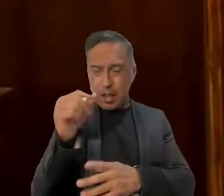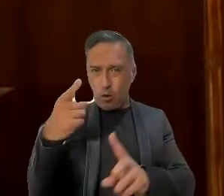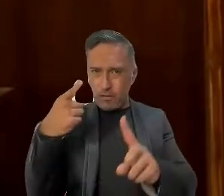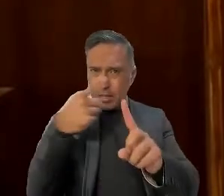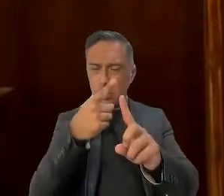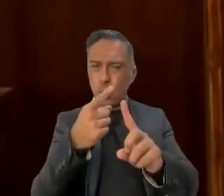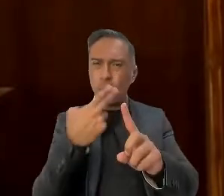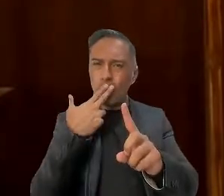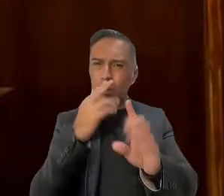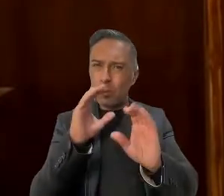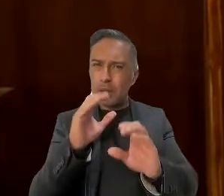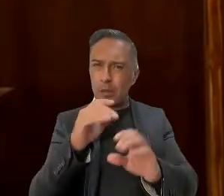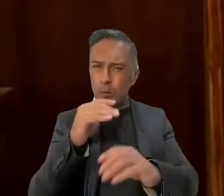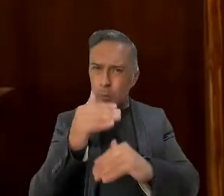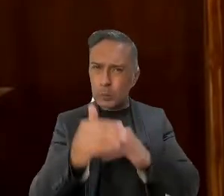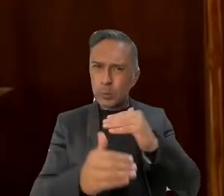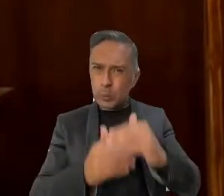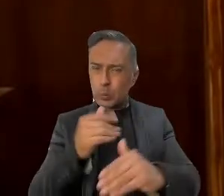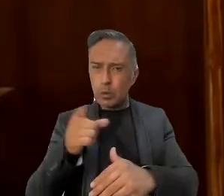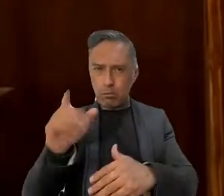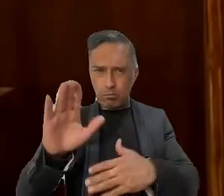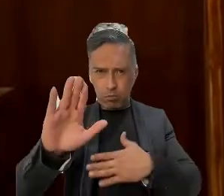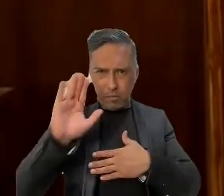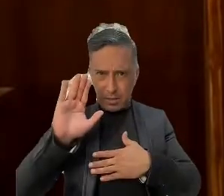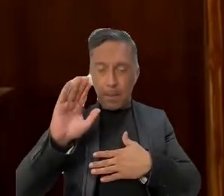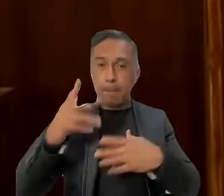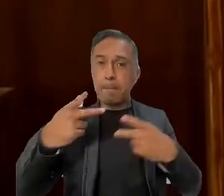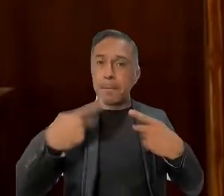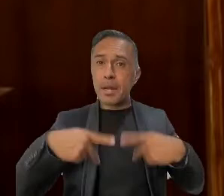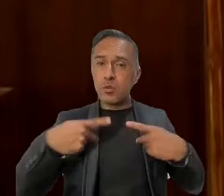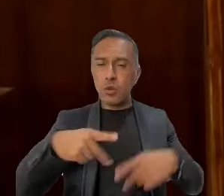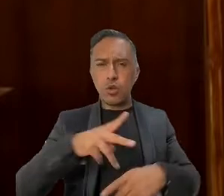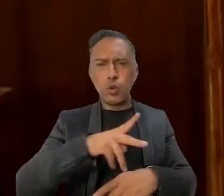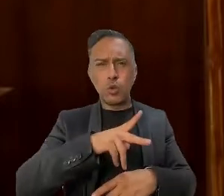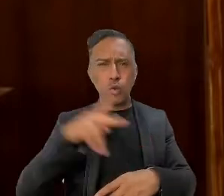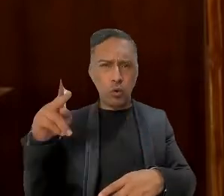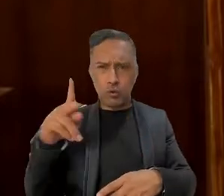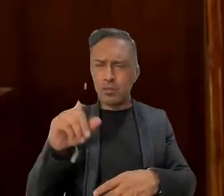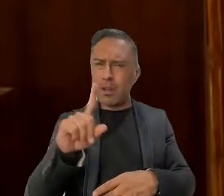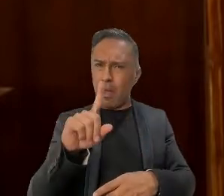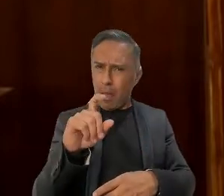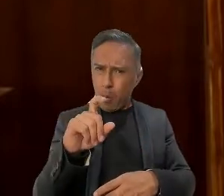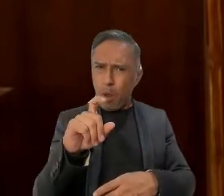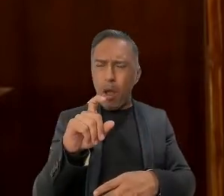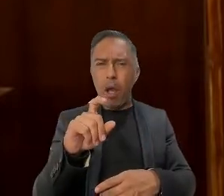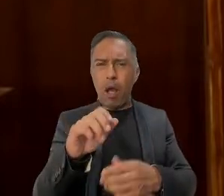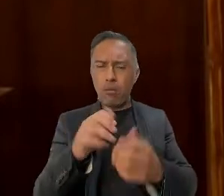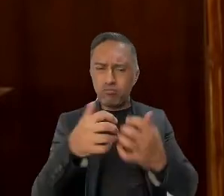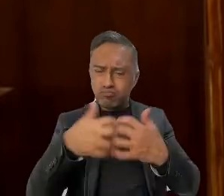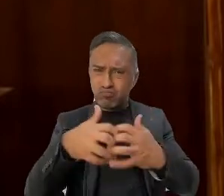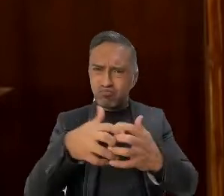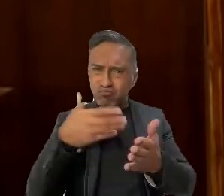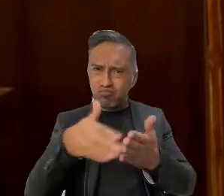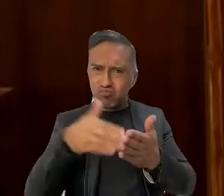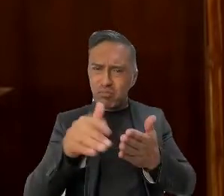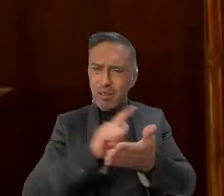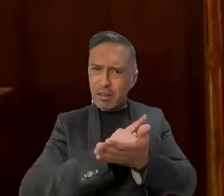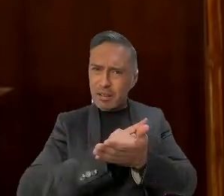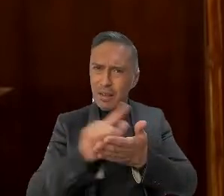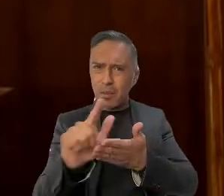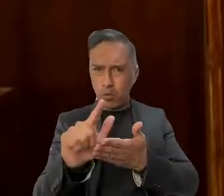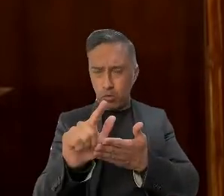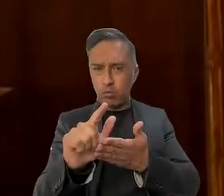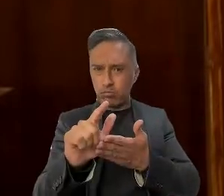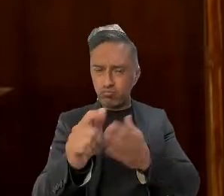la promesa de que todos tendrán agua y saneamiento. Gestionados de forma segura